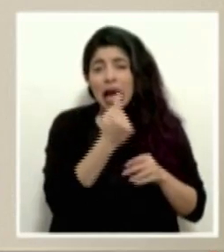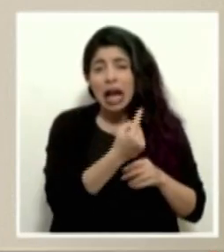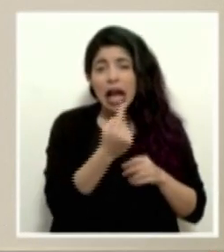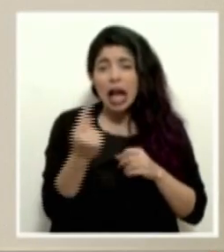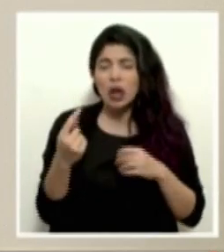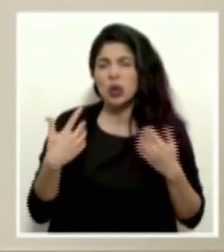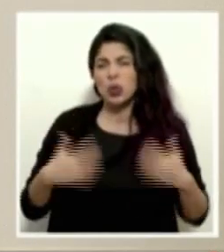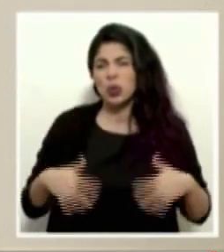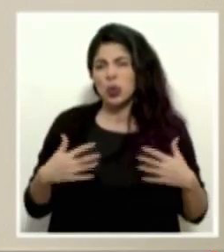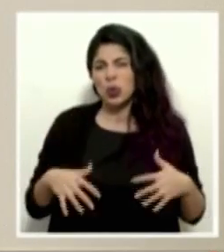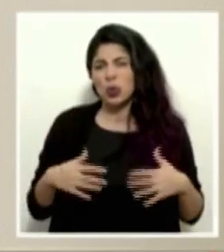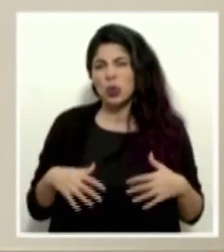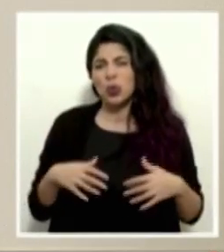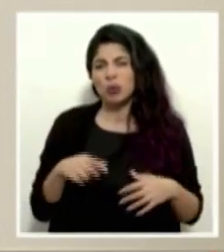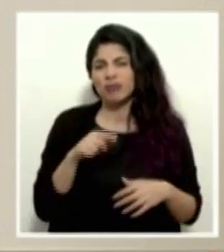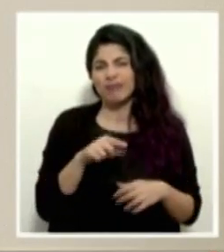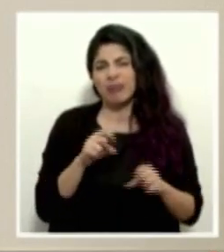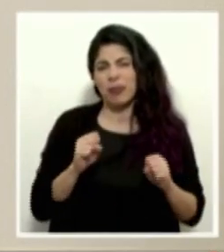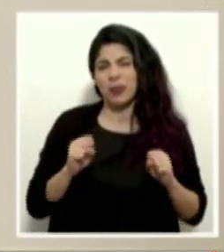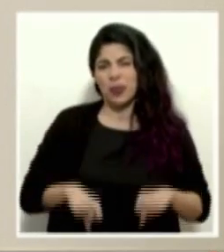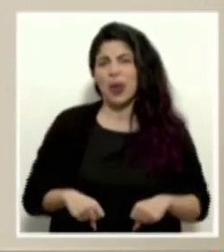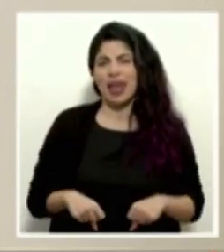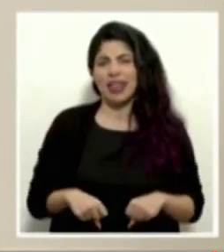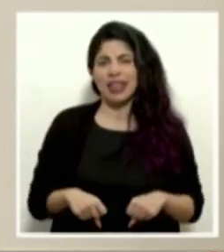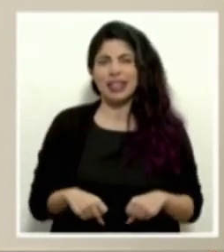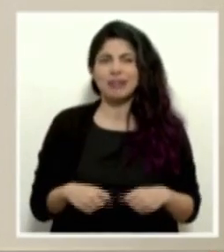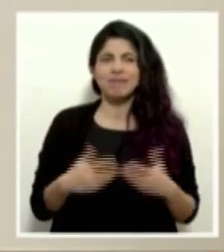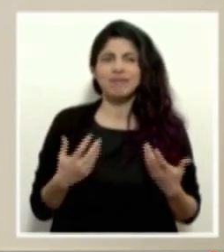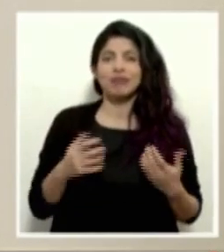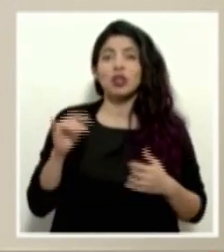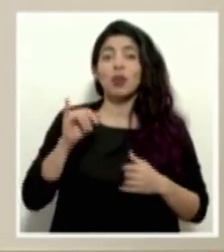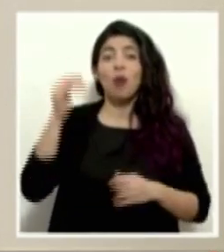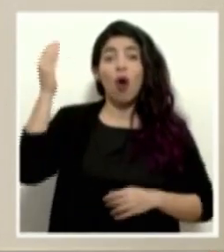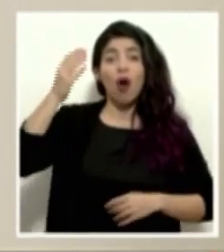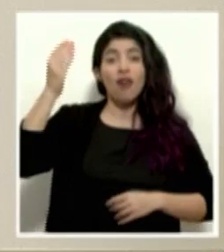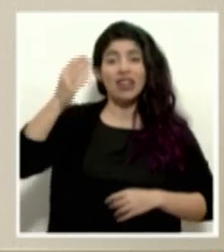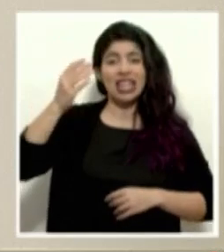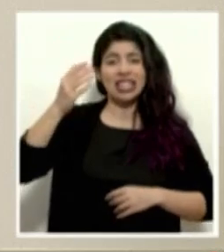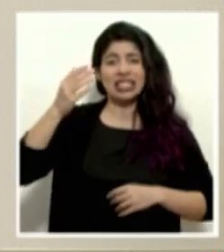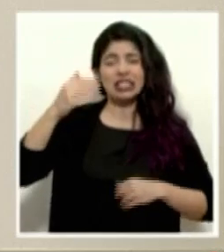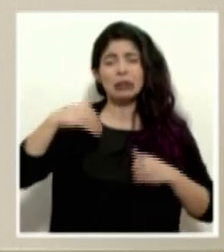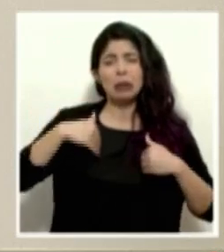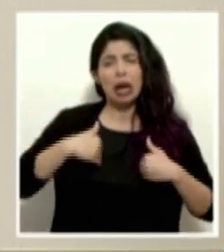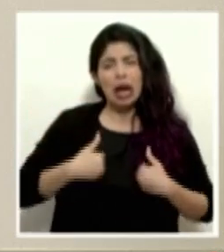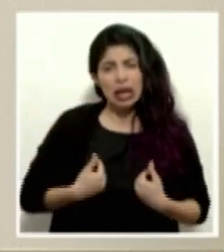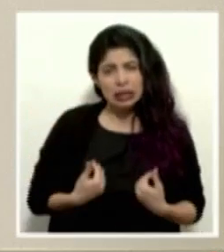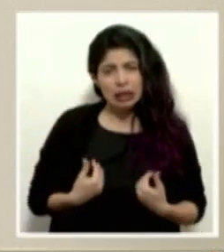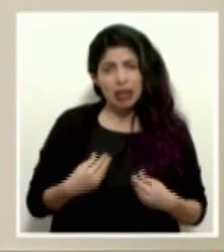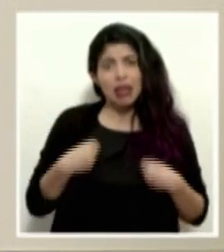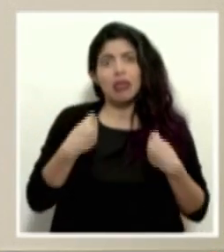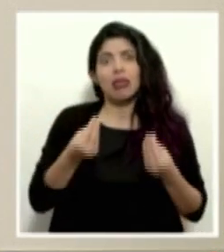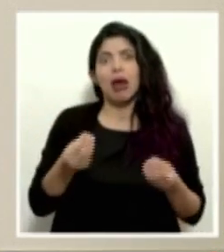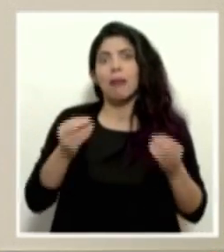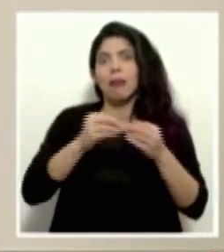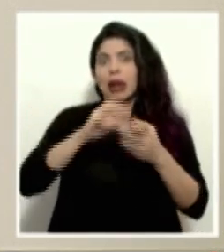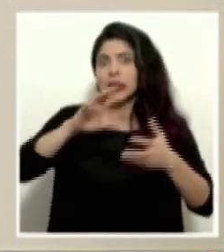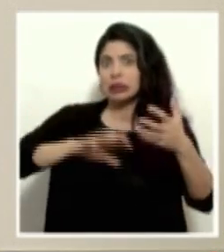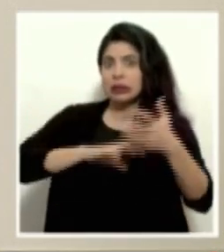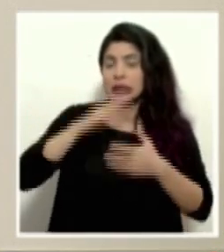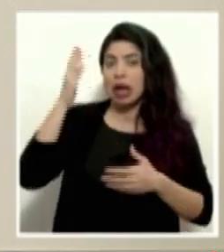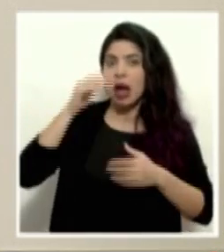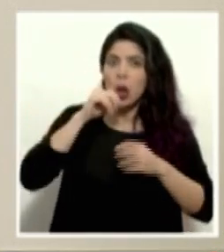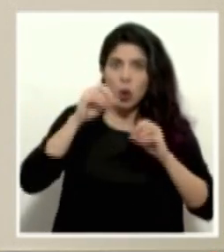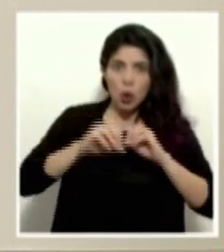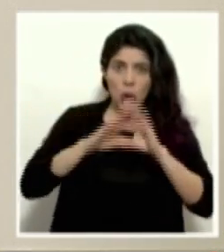serían muy... Sería la conferencia más bien cansada y generaría incluso más confusión y el mensaje no